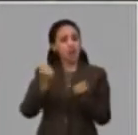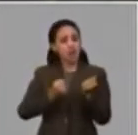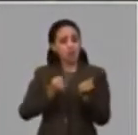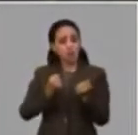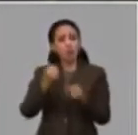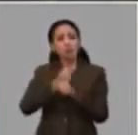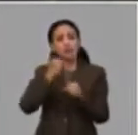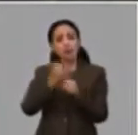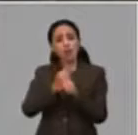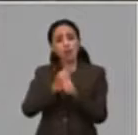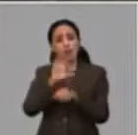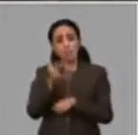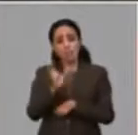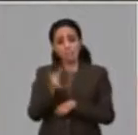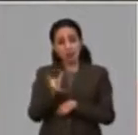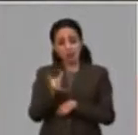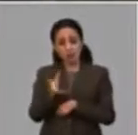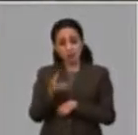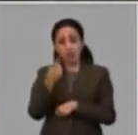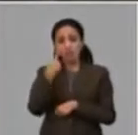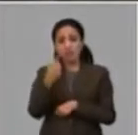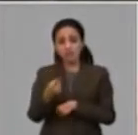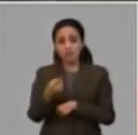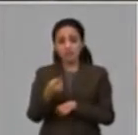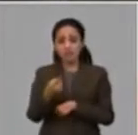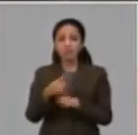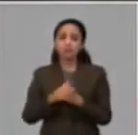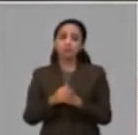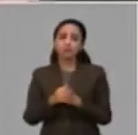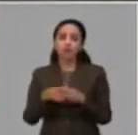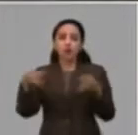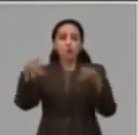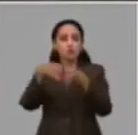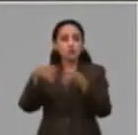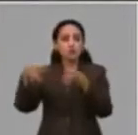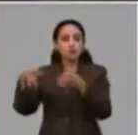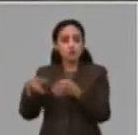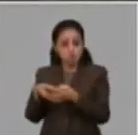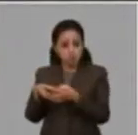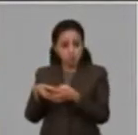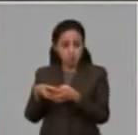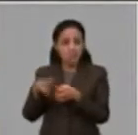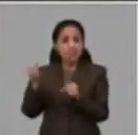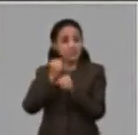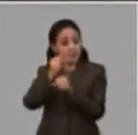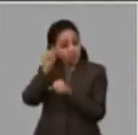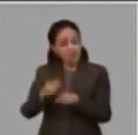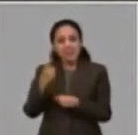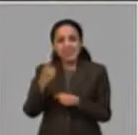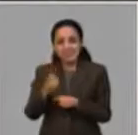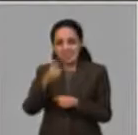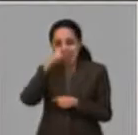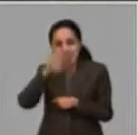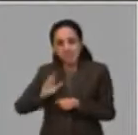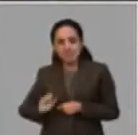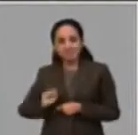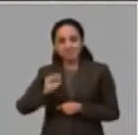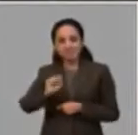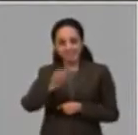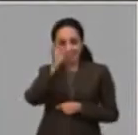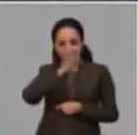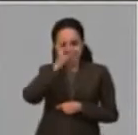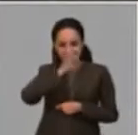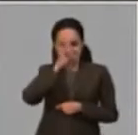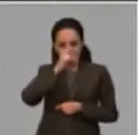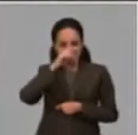organismos que son representativos en los hijos de sus hijos que están yendo a ese círculo. Y entonces aun cuando están